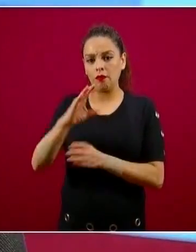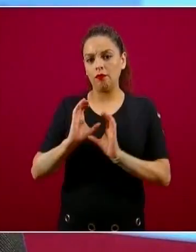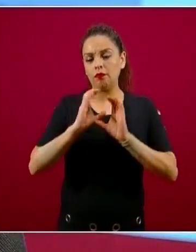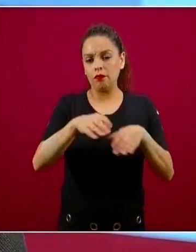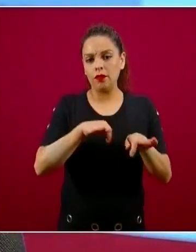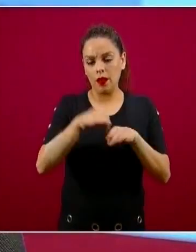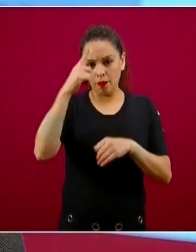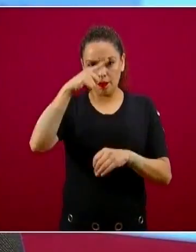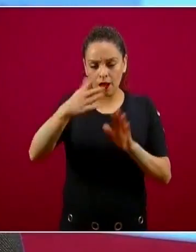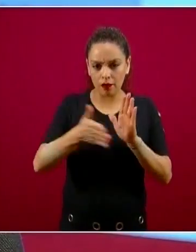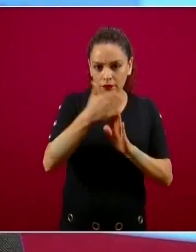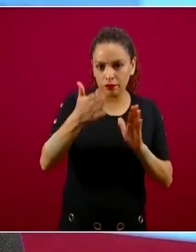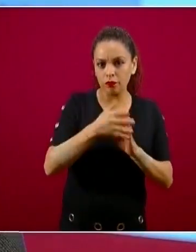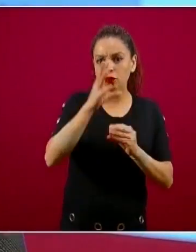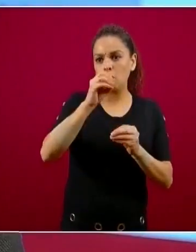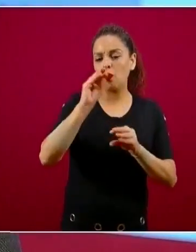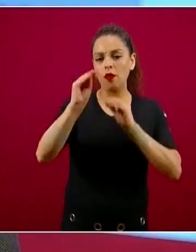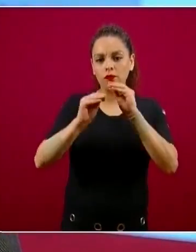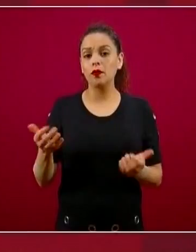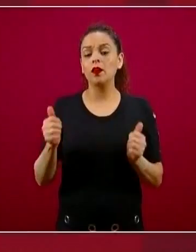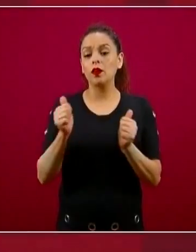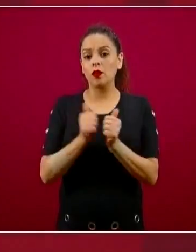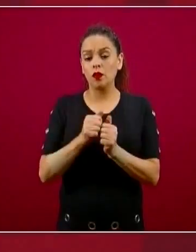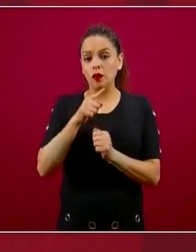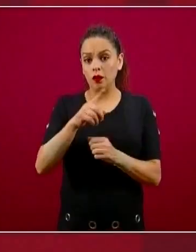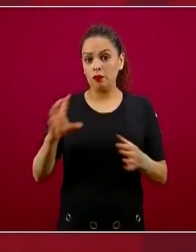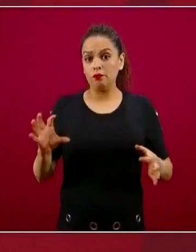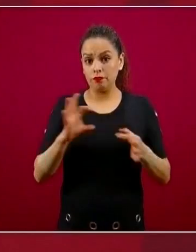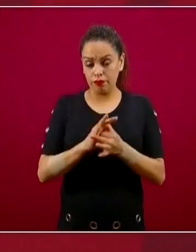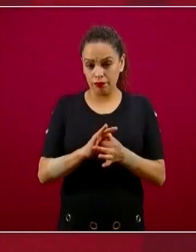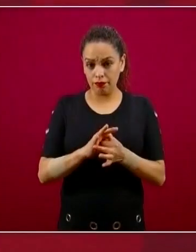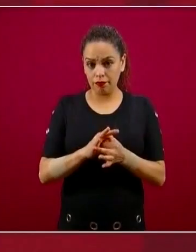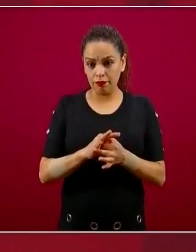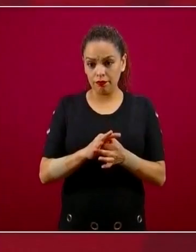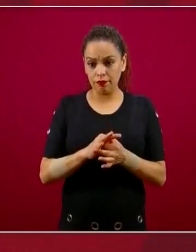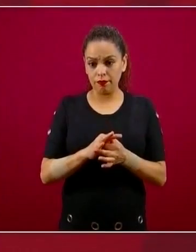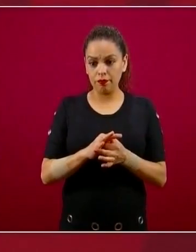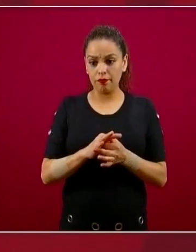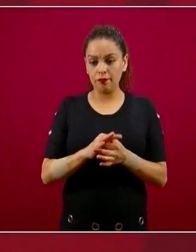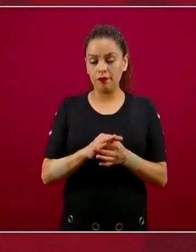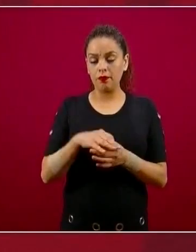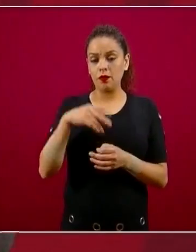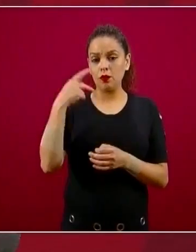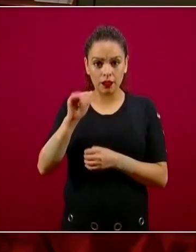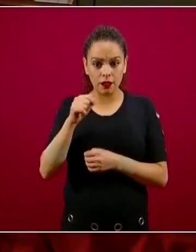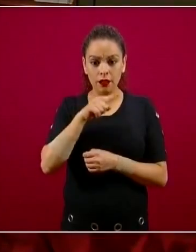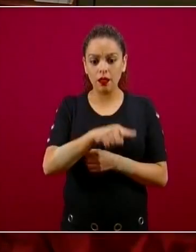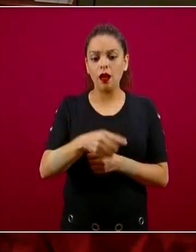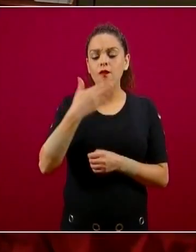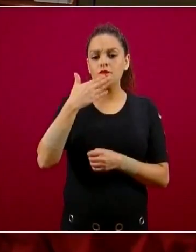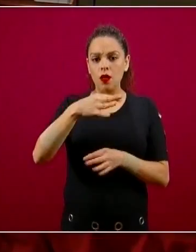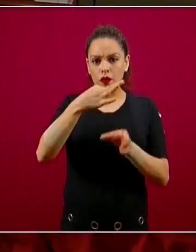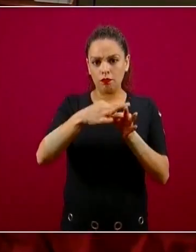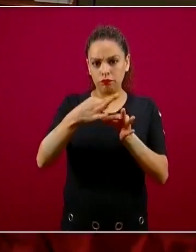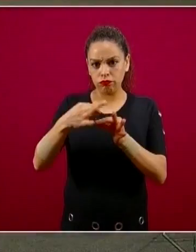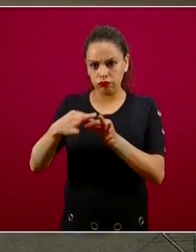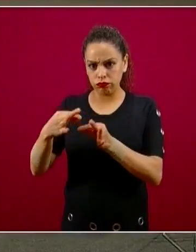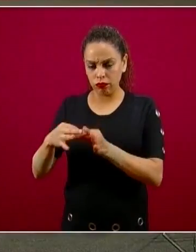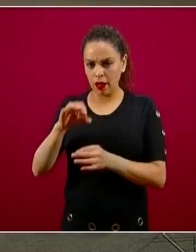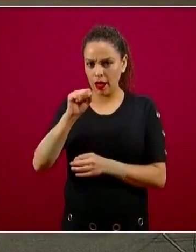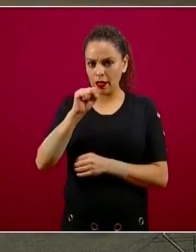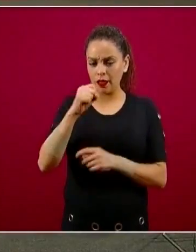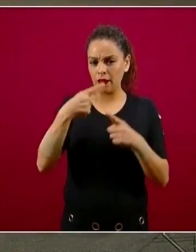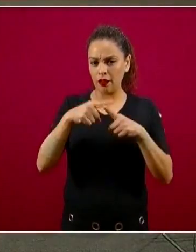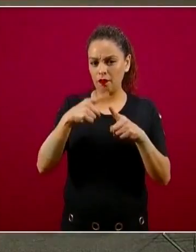millones de pesos en 86 municipios, generándose más de 260.000 empleos directos y 140.000 indirectos.